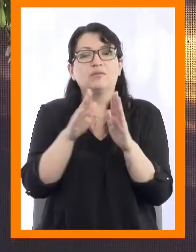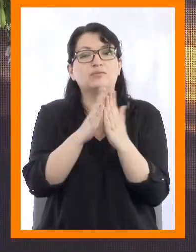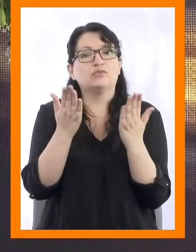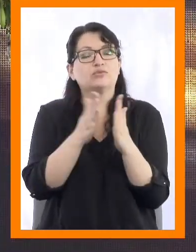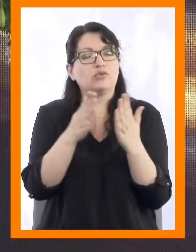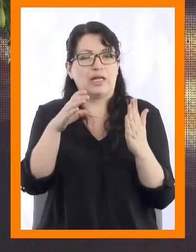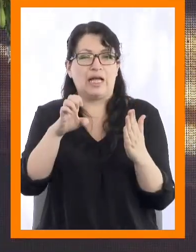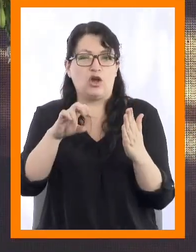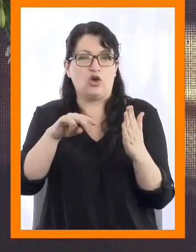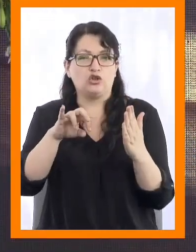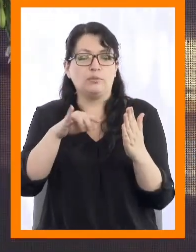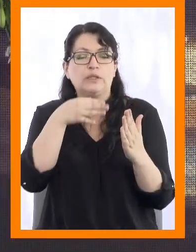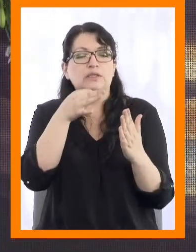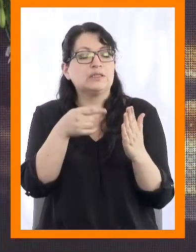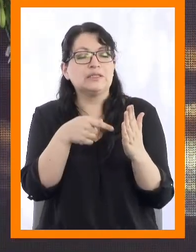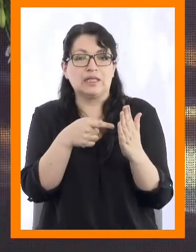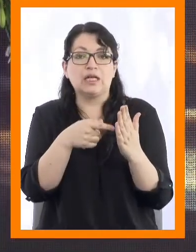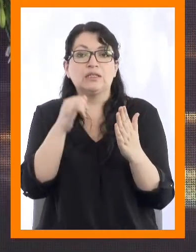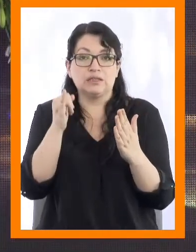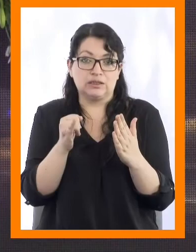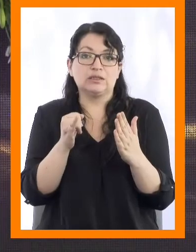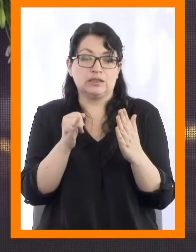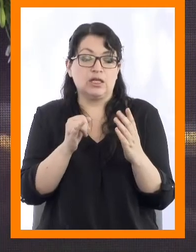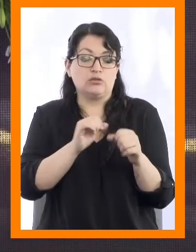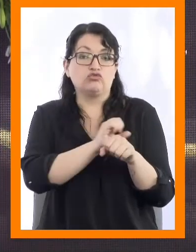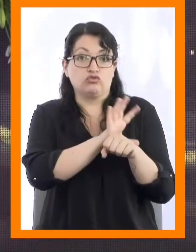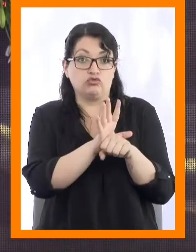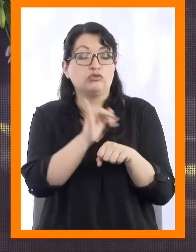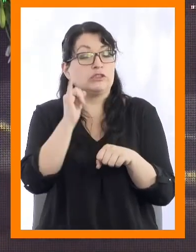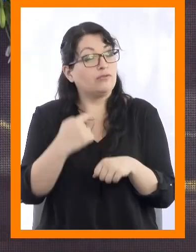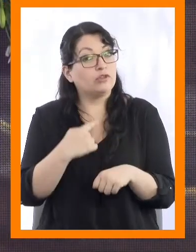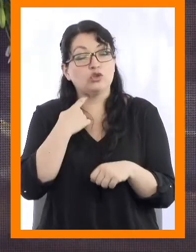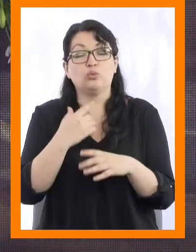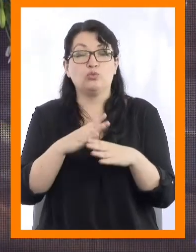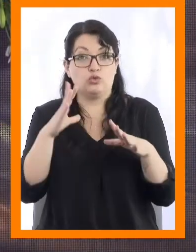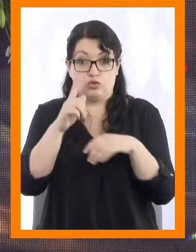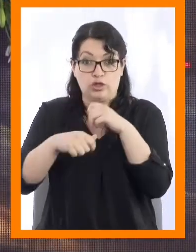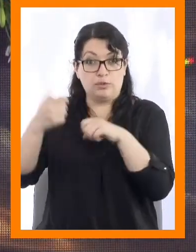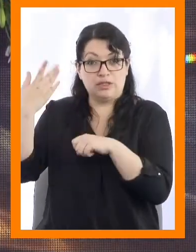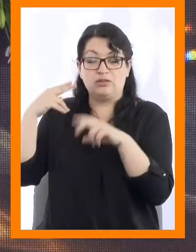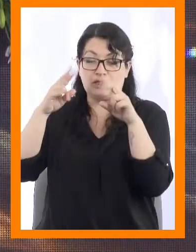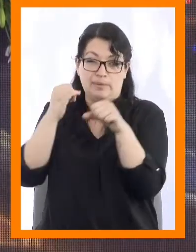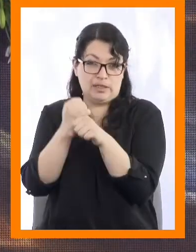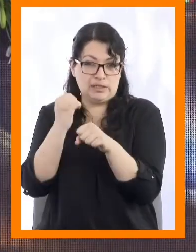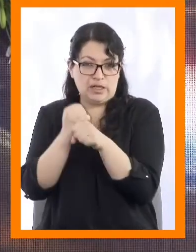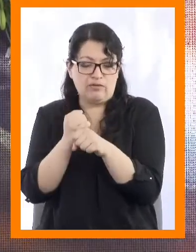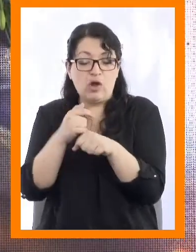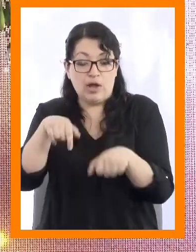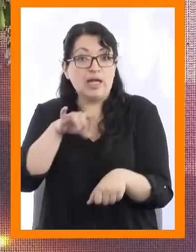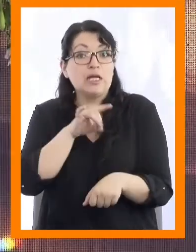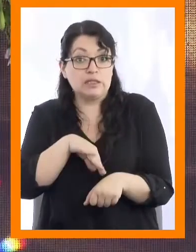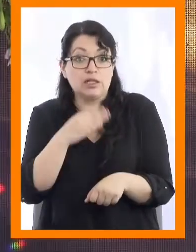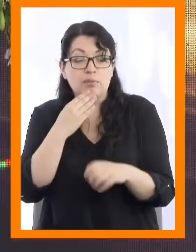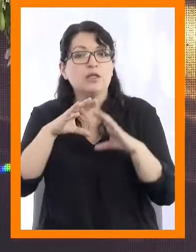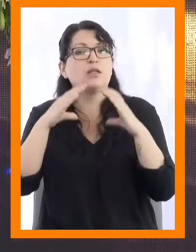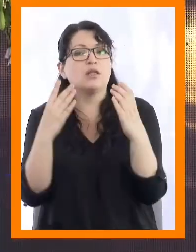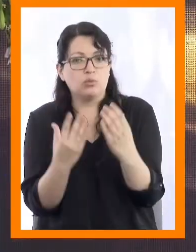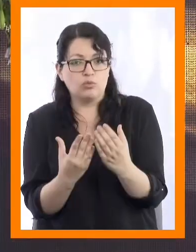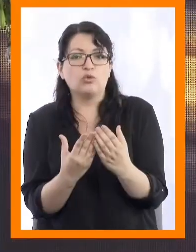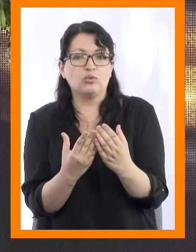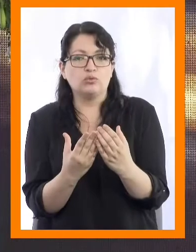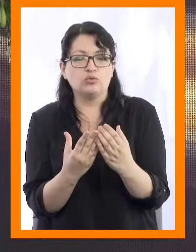Economist nos indicaba que, si bien la pandemia tuvo un impacto catastrófico en el empleo del año pasado, en Chile y en el resto del mundo,